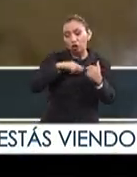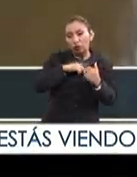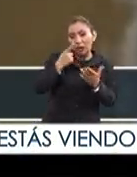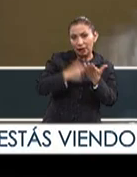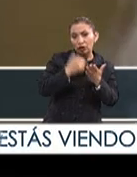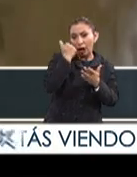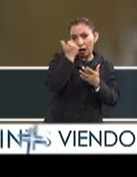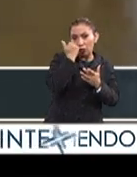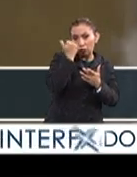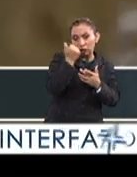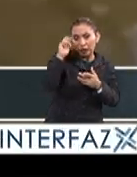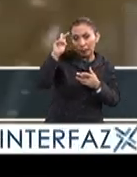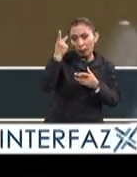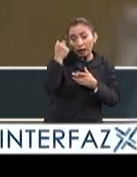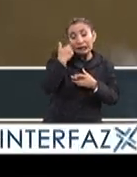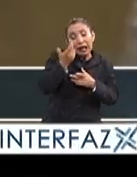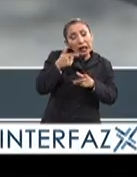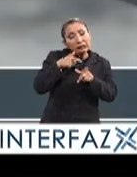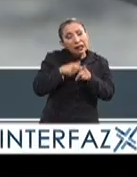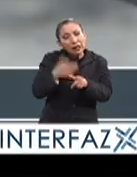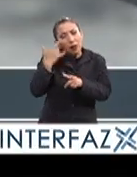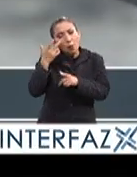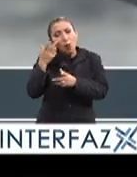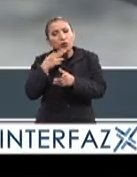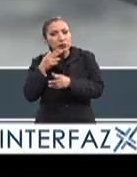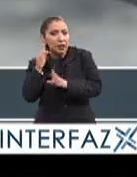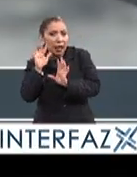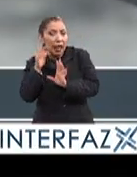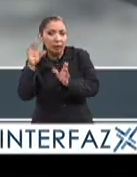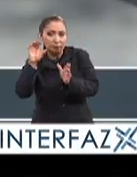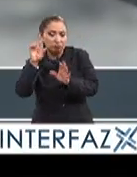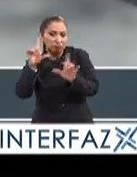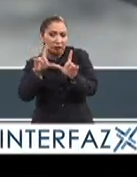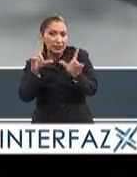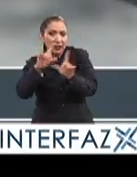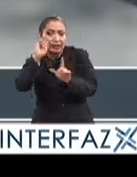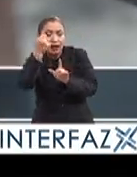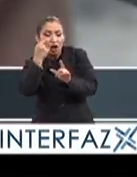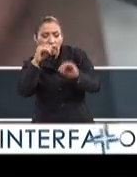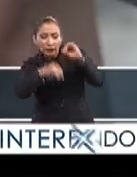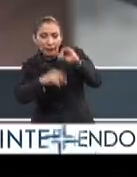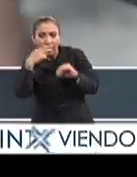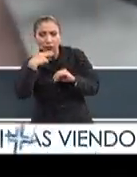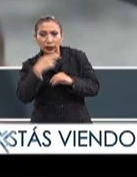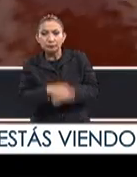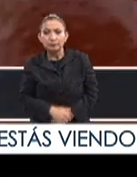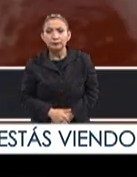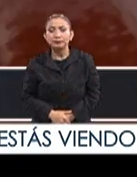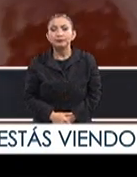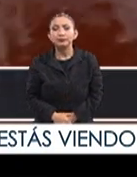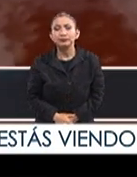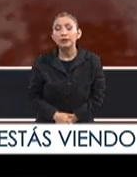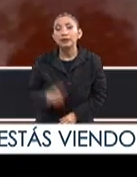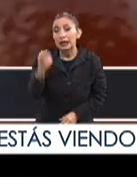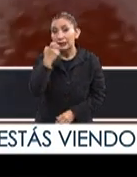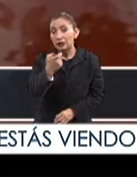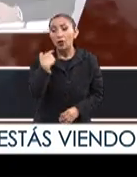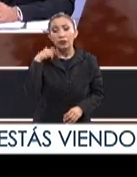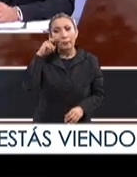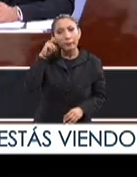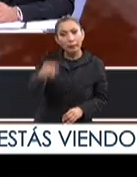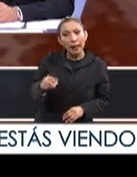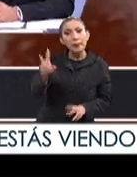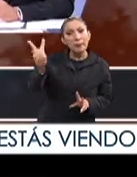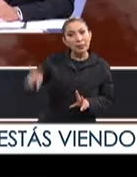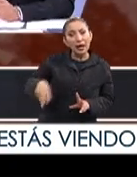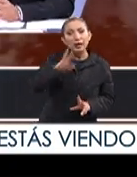politécnicos que se están formando, que quieran seguir esa línea y que quieran licenciar la tecnología para aplicarlo. Y que al final de cuentas es cuando se van a ver